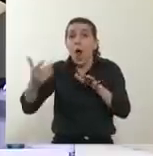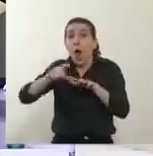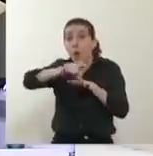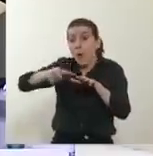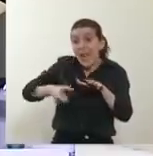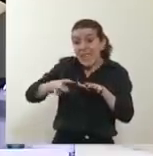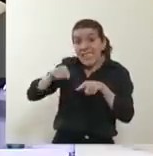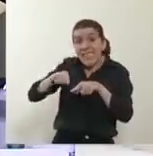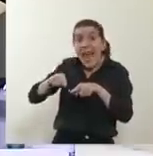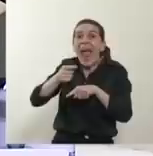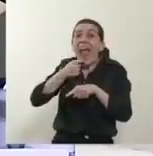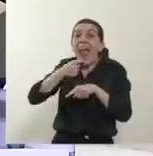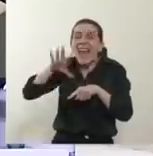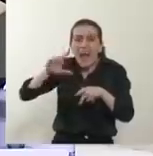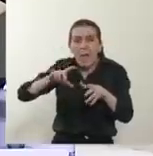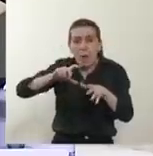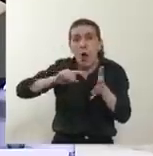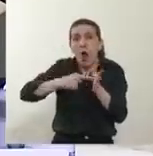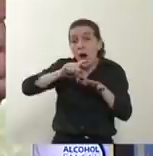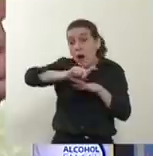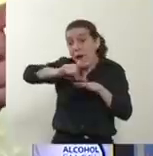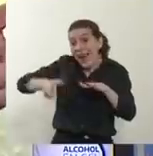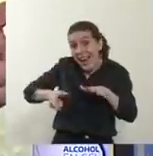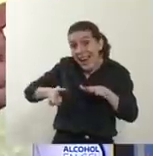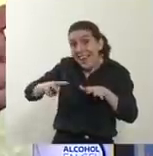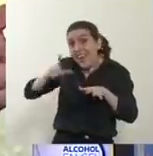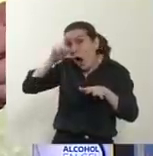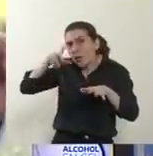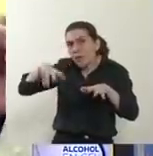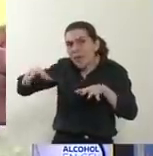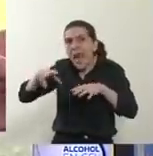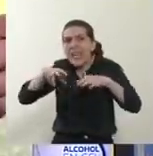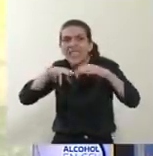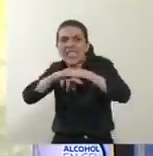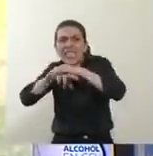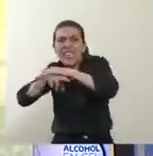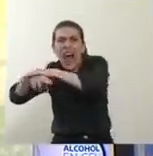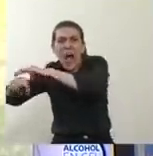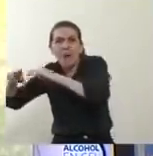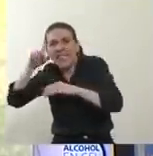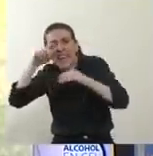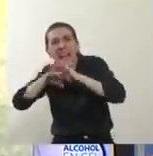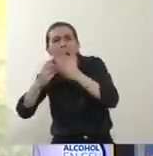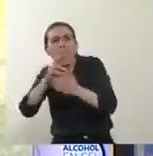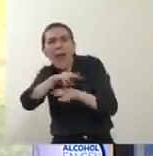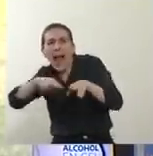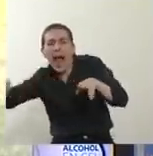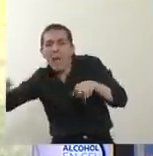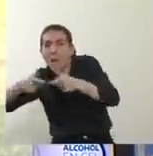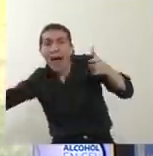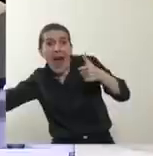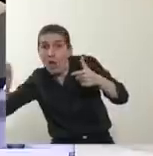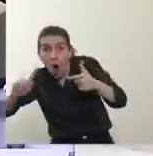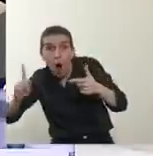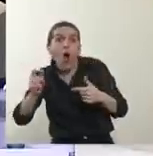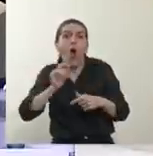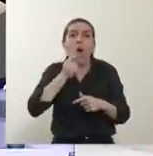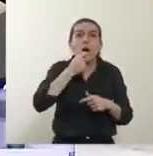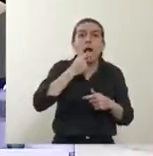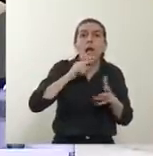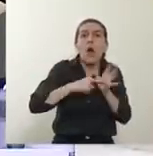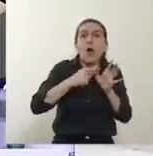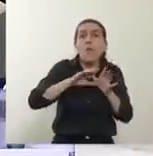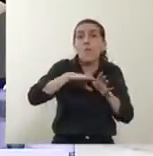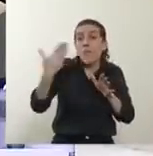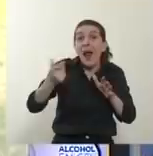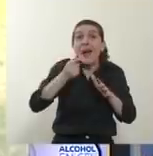duplicado la cantidad de camas de terapia, hoy la provincia de Buenos Aires estaría absolutamente estallada